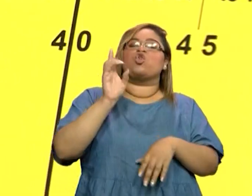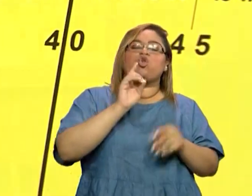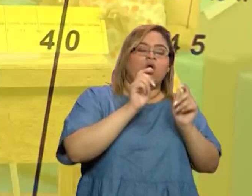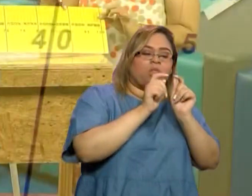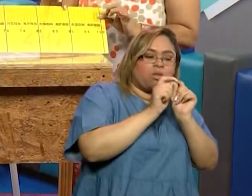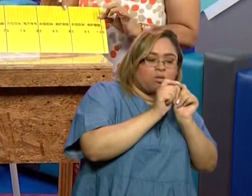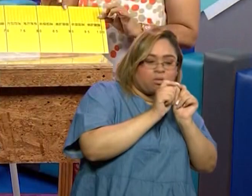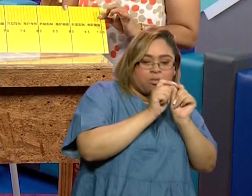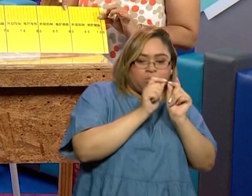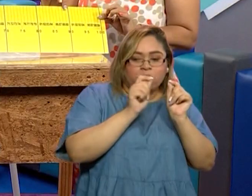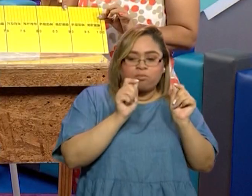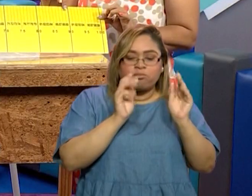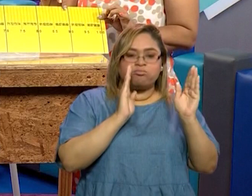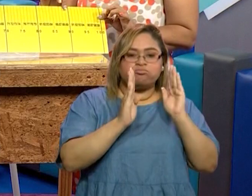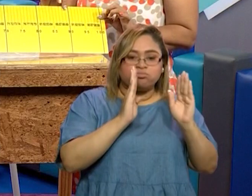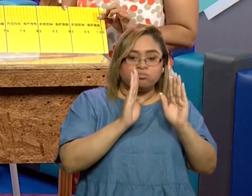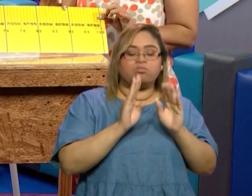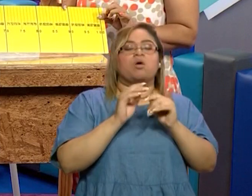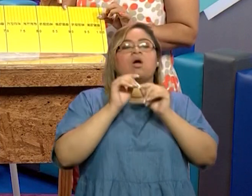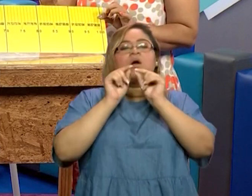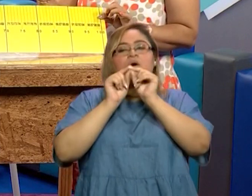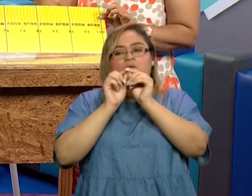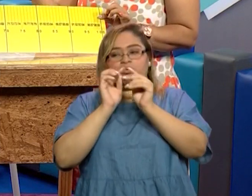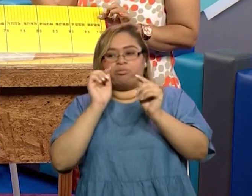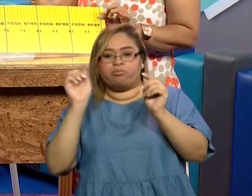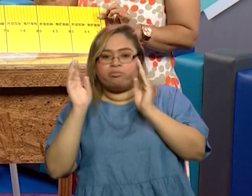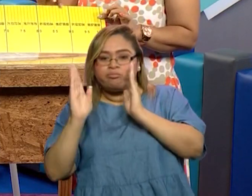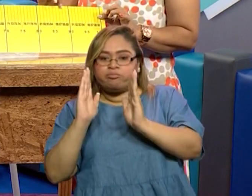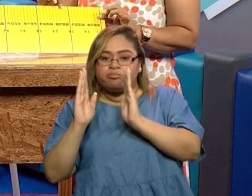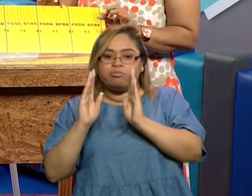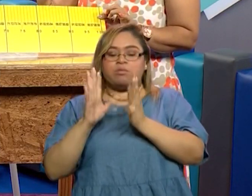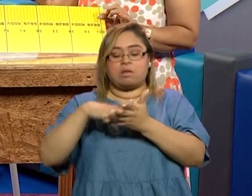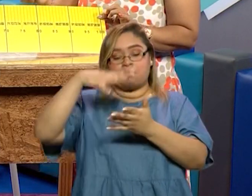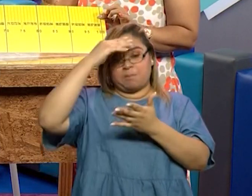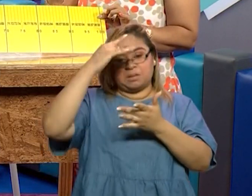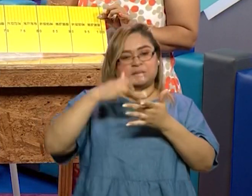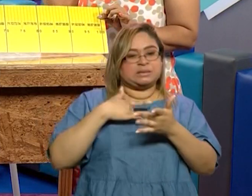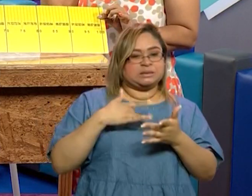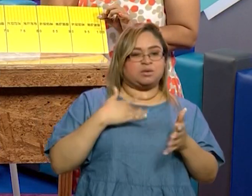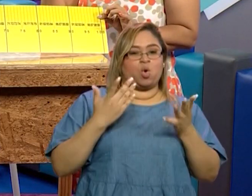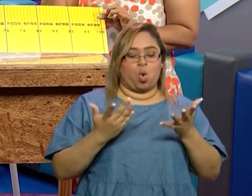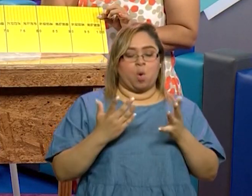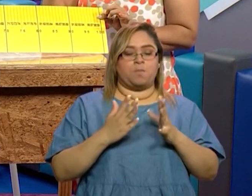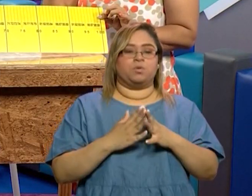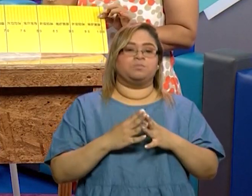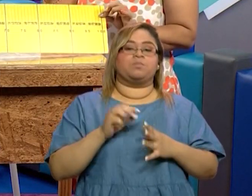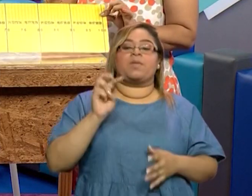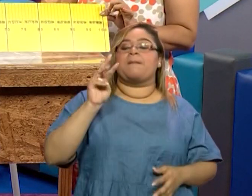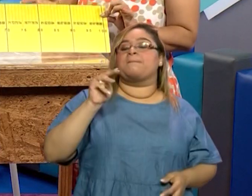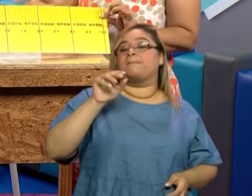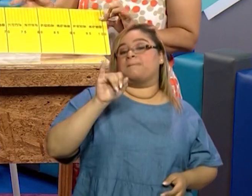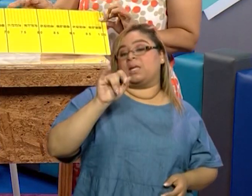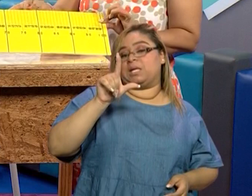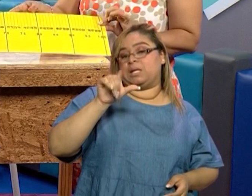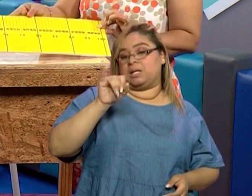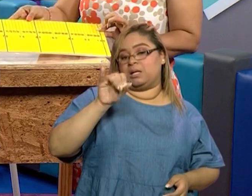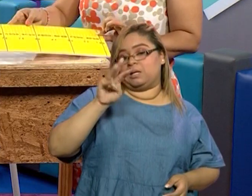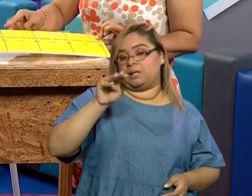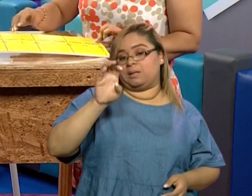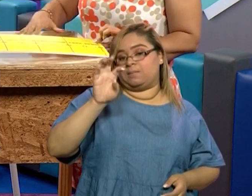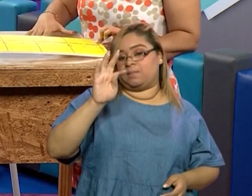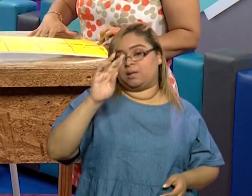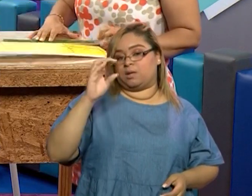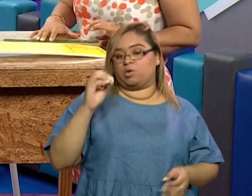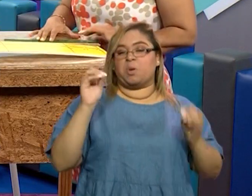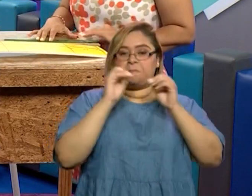un centímetro. Y así sucesivamente, milímetro, que es una unidad más pequeña, y lo pueden